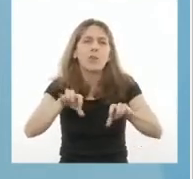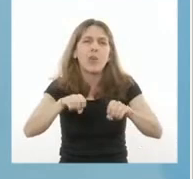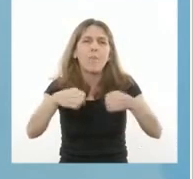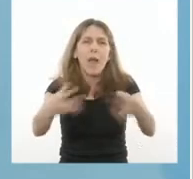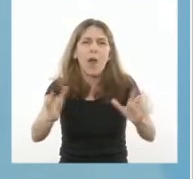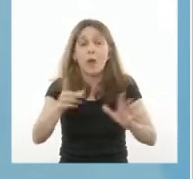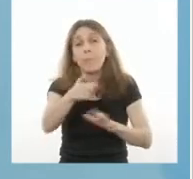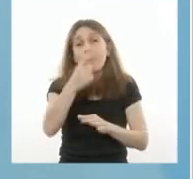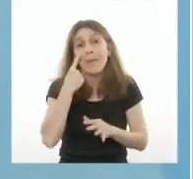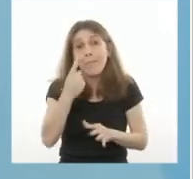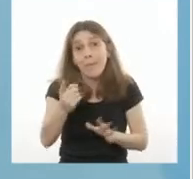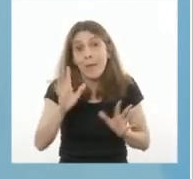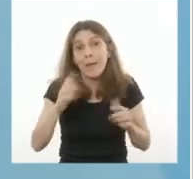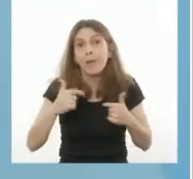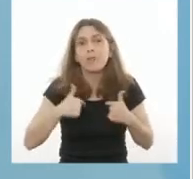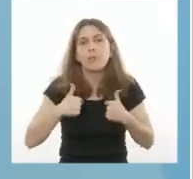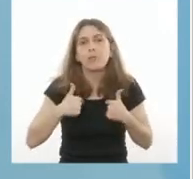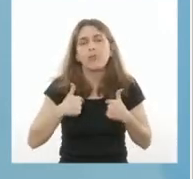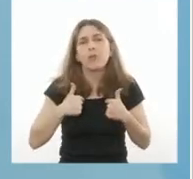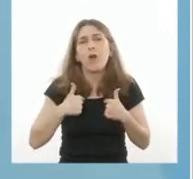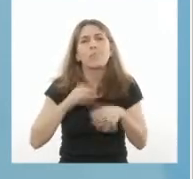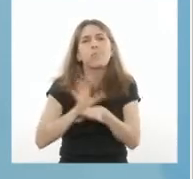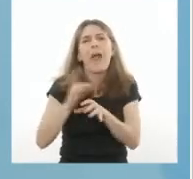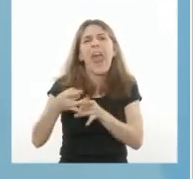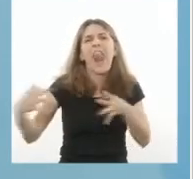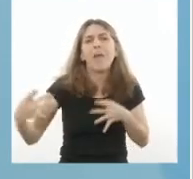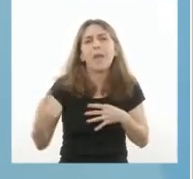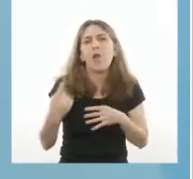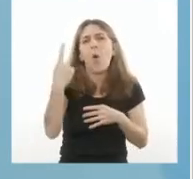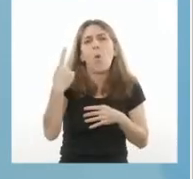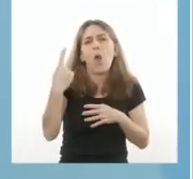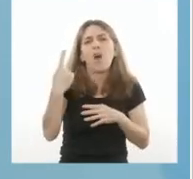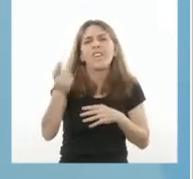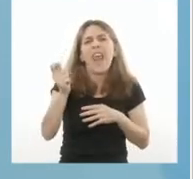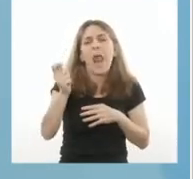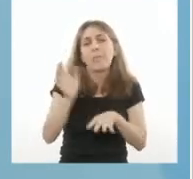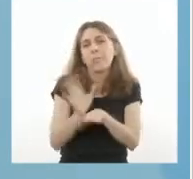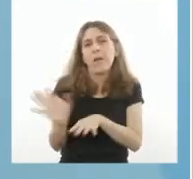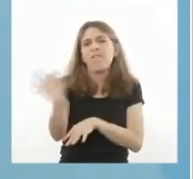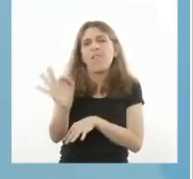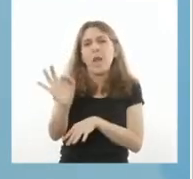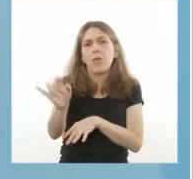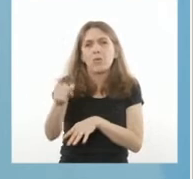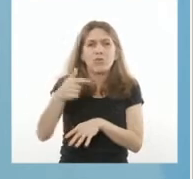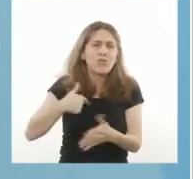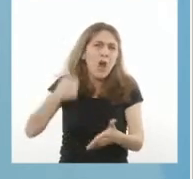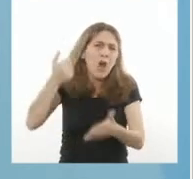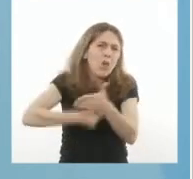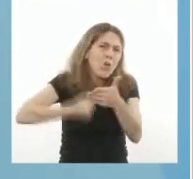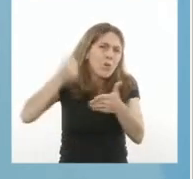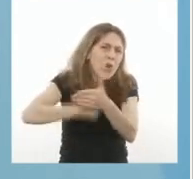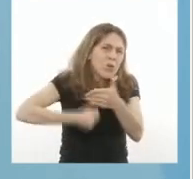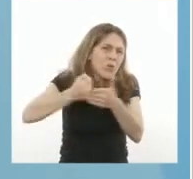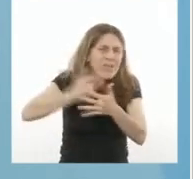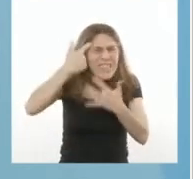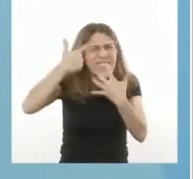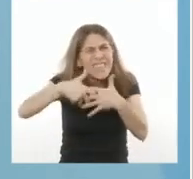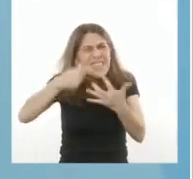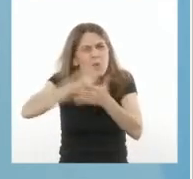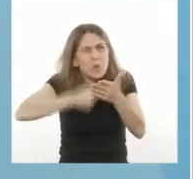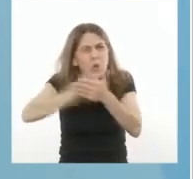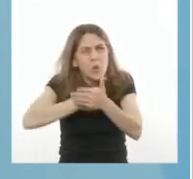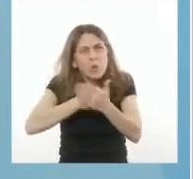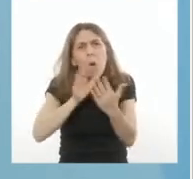yo tengo un único enemigo es el virus lucho junto a ustedes contra la pandemia que